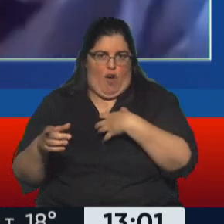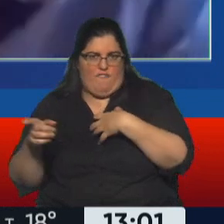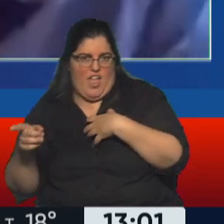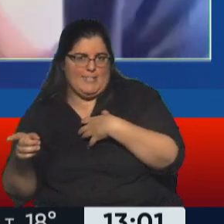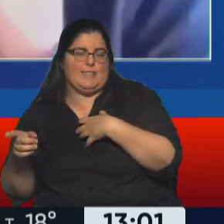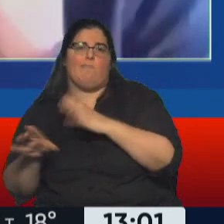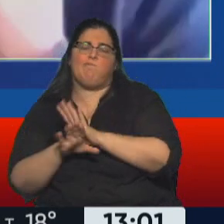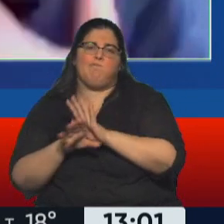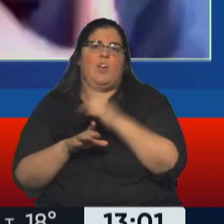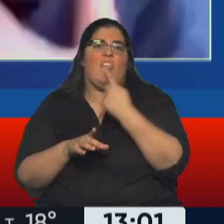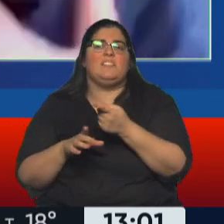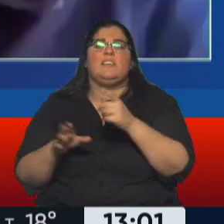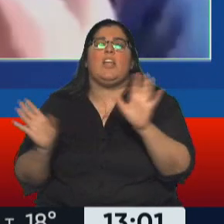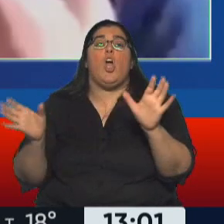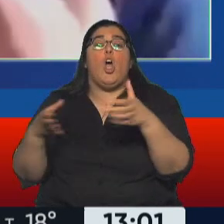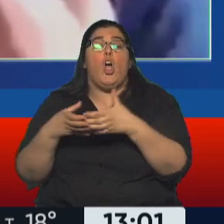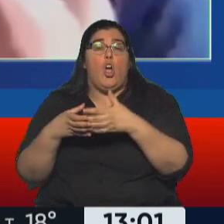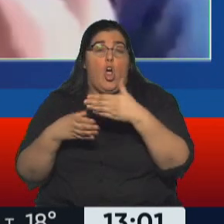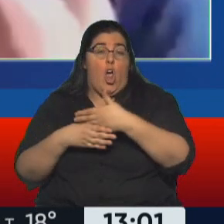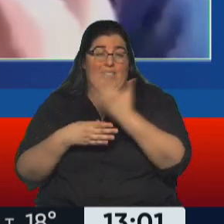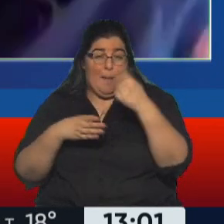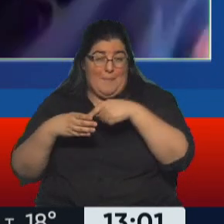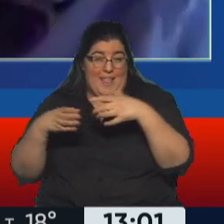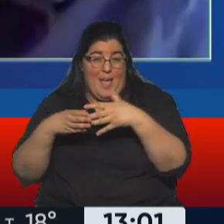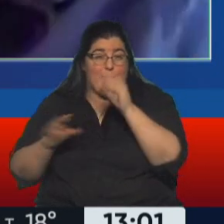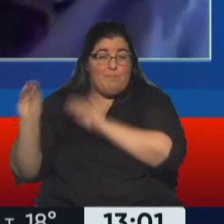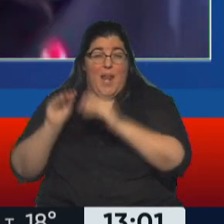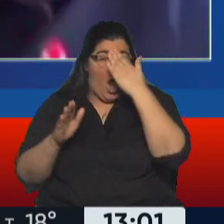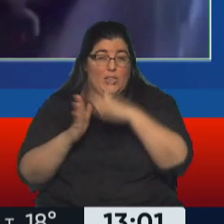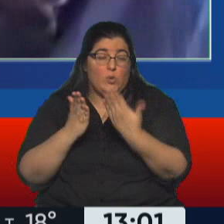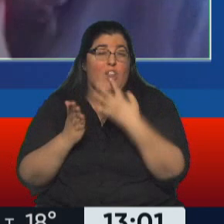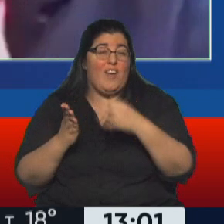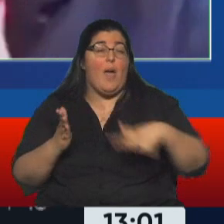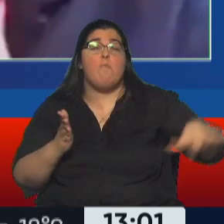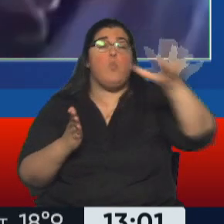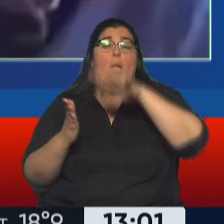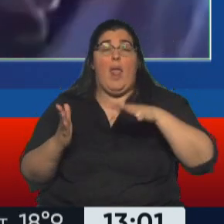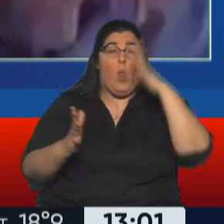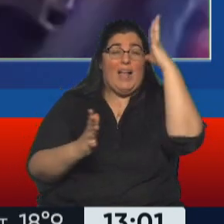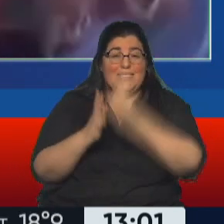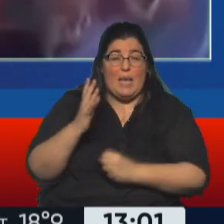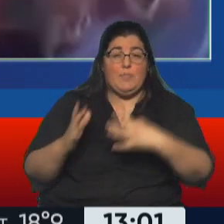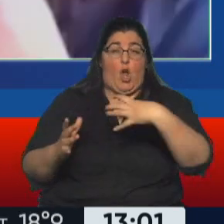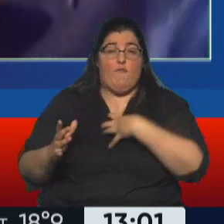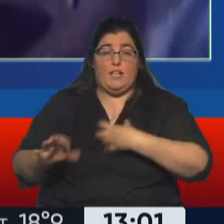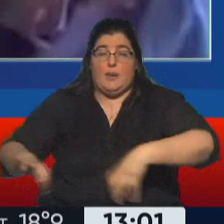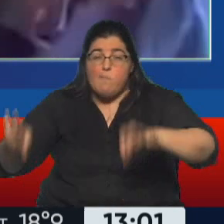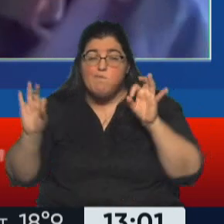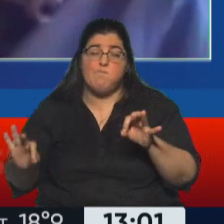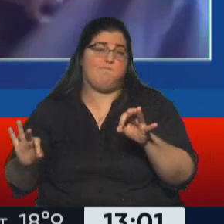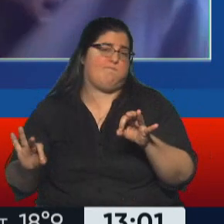la Convención Constitucional goce de un nivel de legitimidad completo y total, y digamos, sea un proceso que